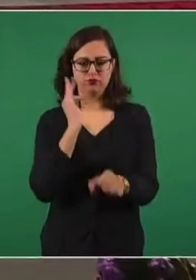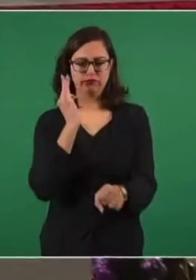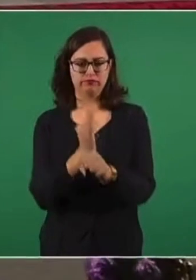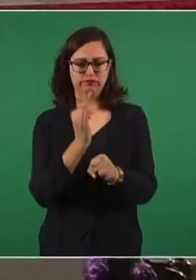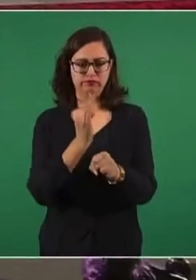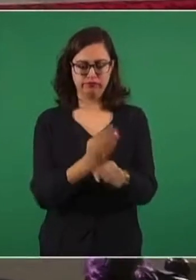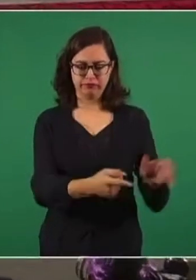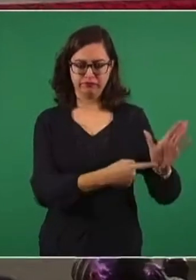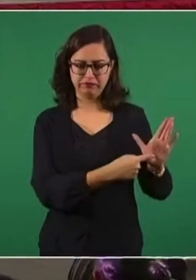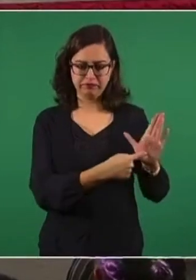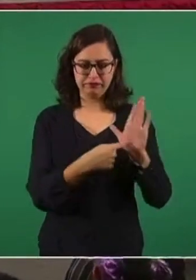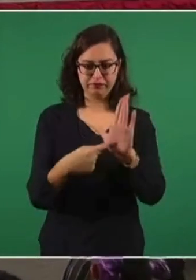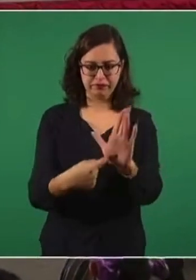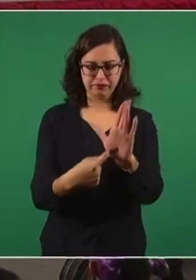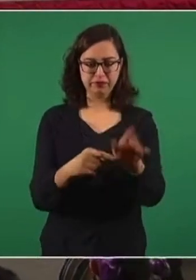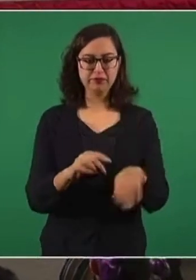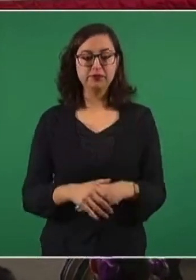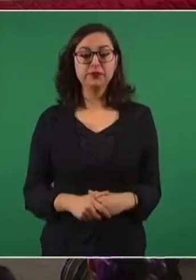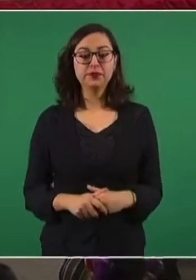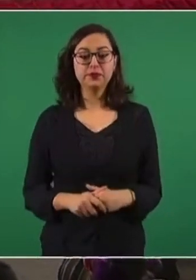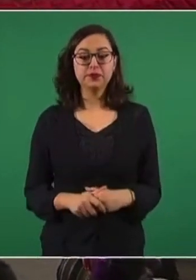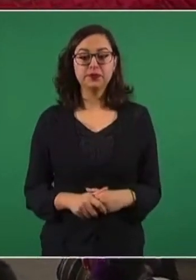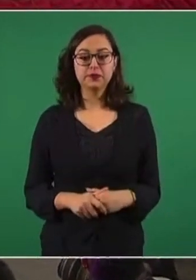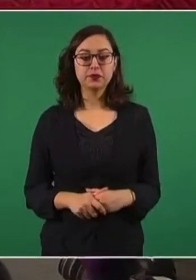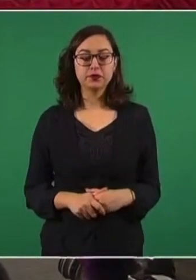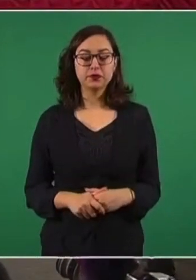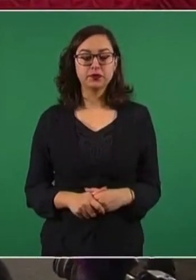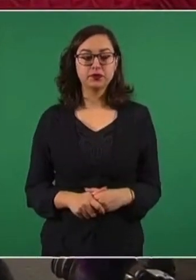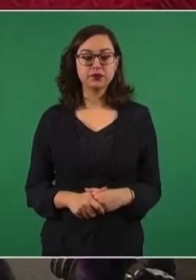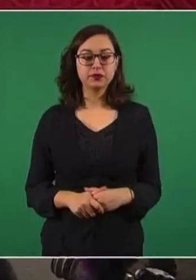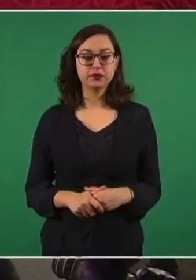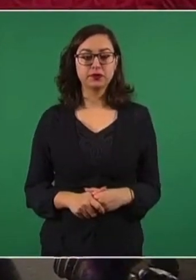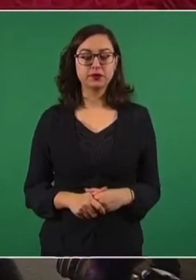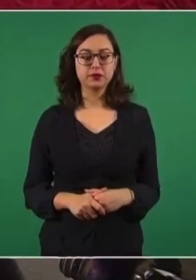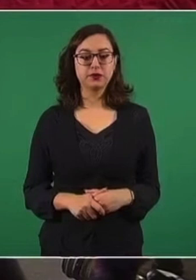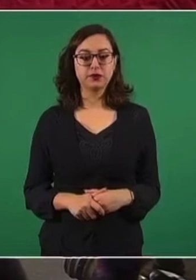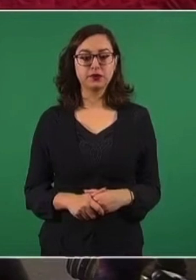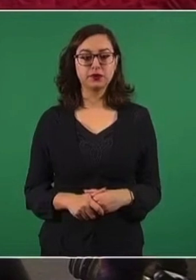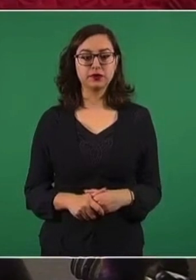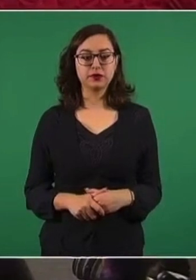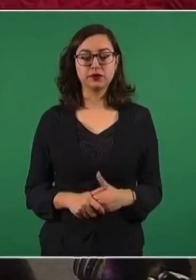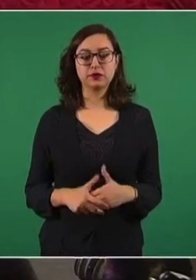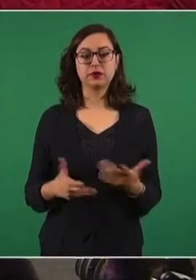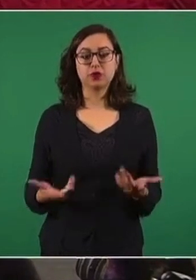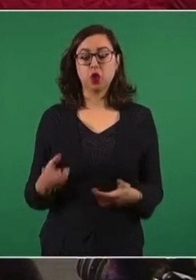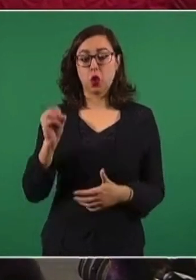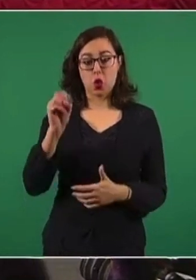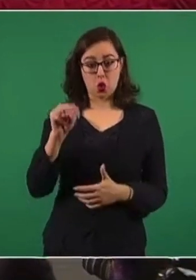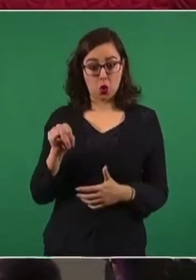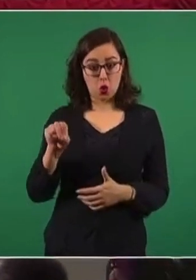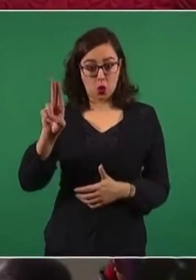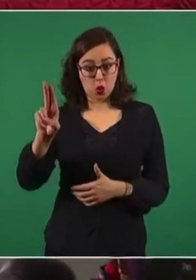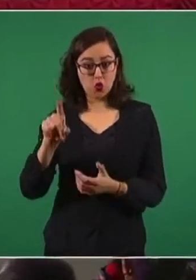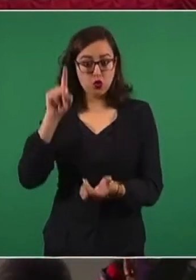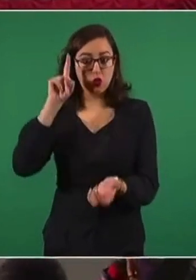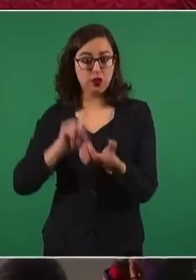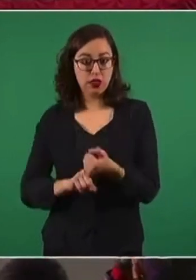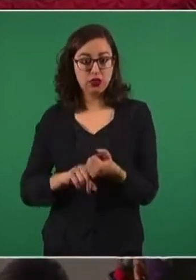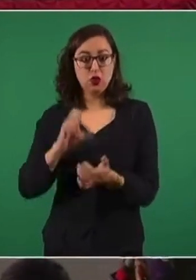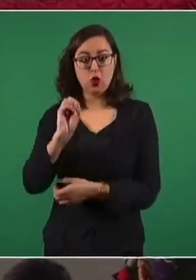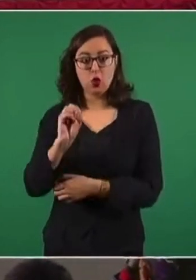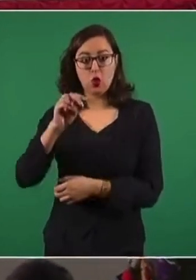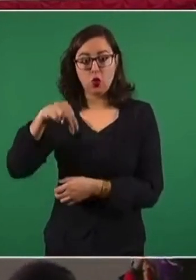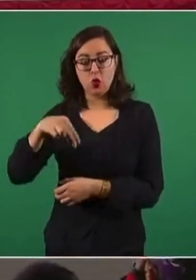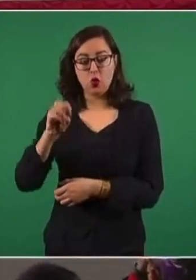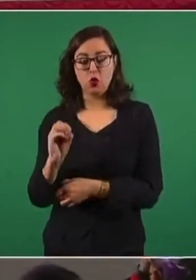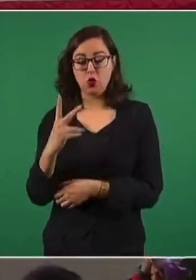por favor, aquí está lo que se compró mediante el mecanismo de las Naciones Unidas,